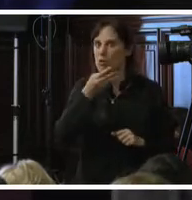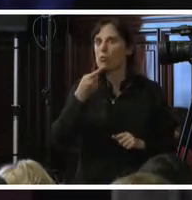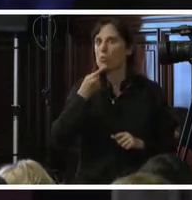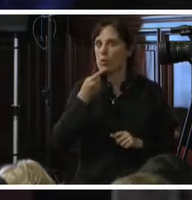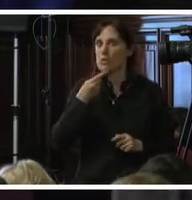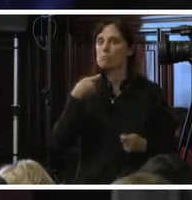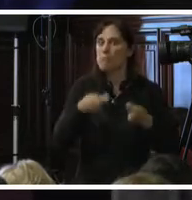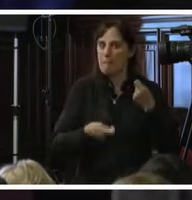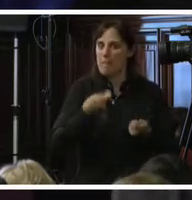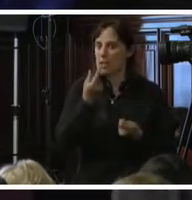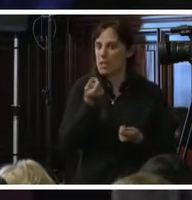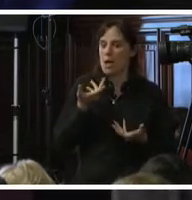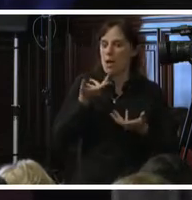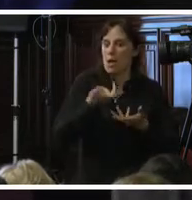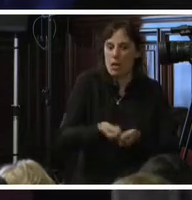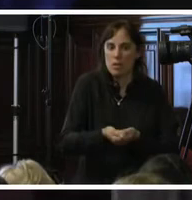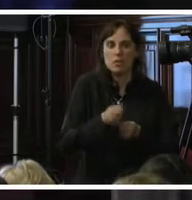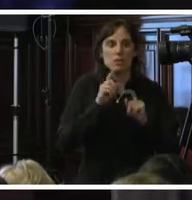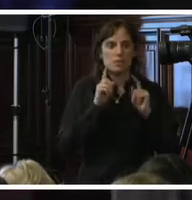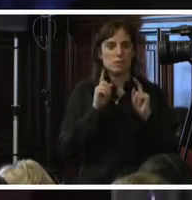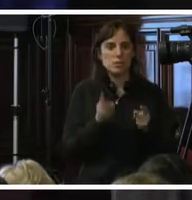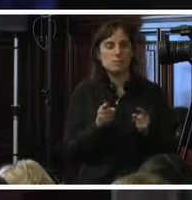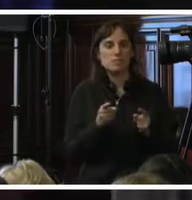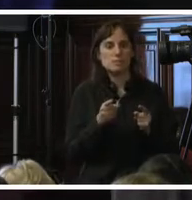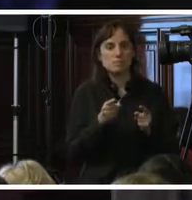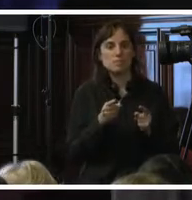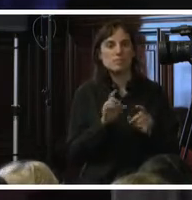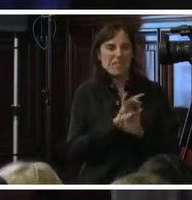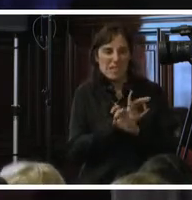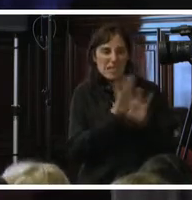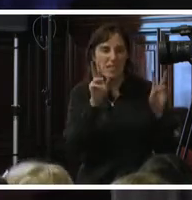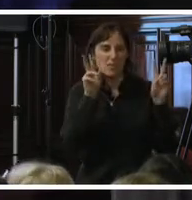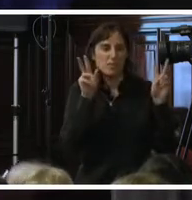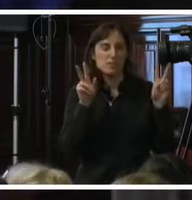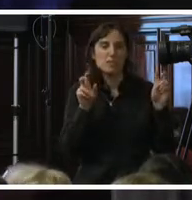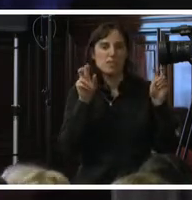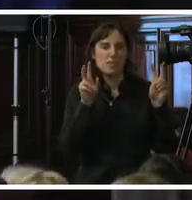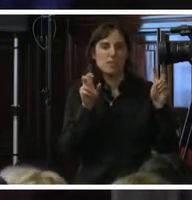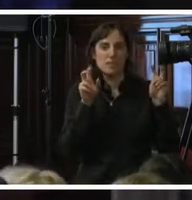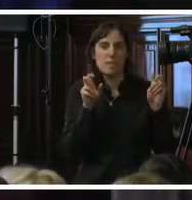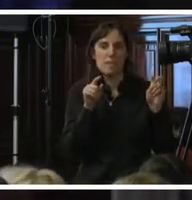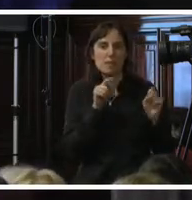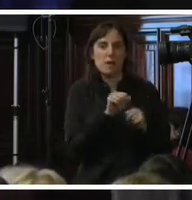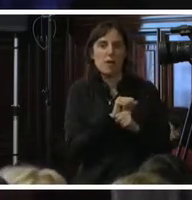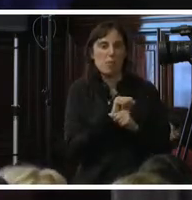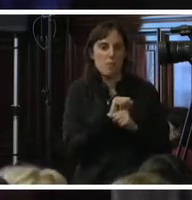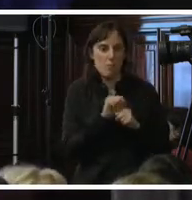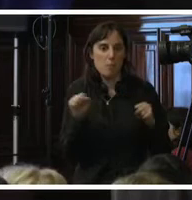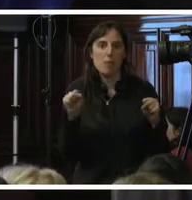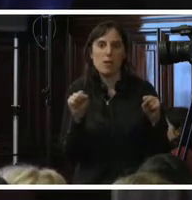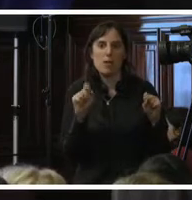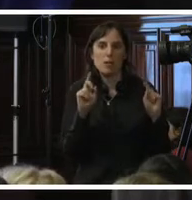invertir en eso, a tener el tema mucho más claro y a poder empezar a generar respuestas que en definitiva